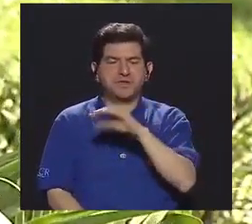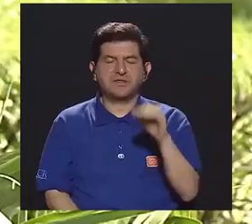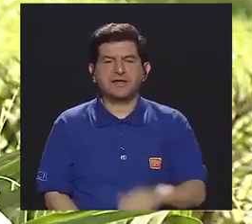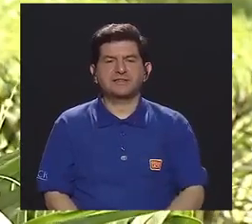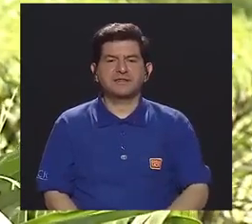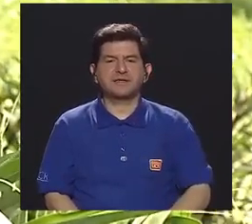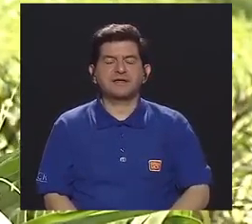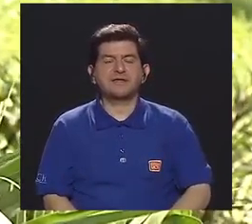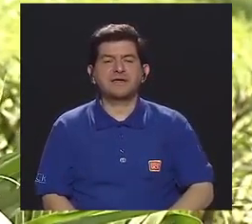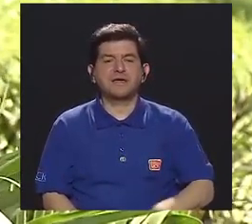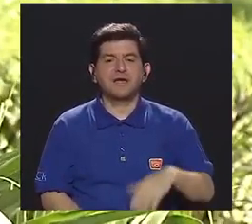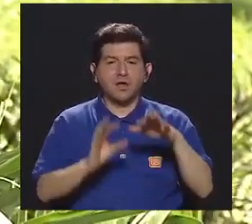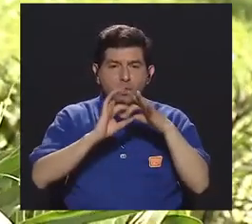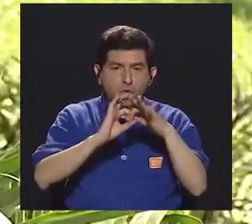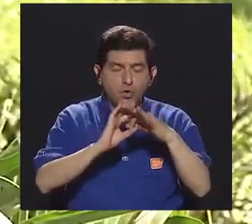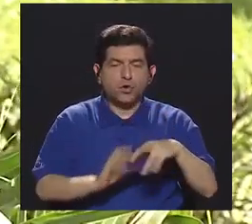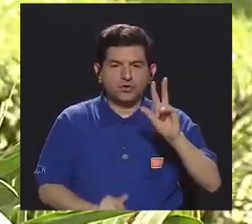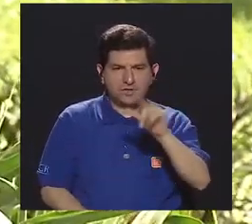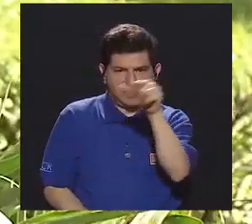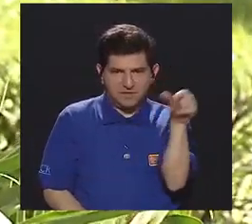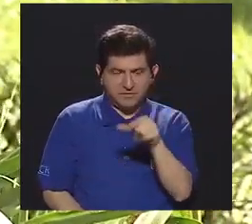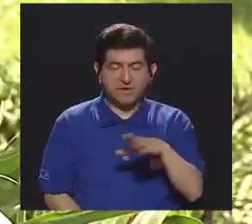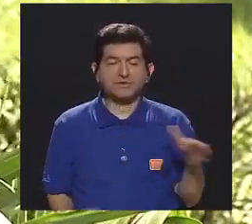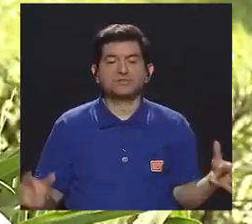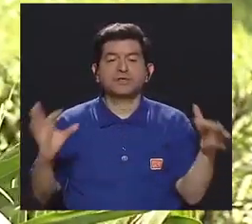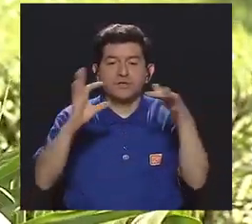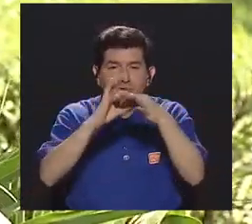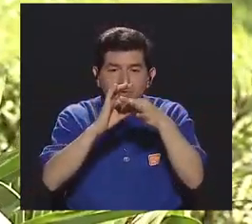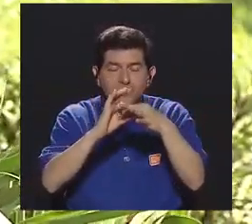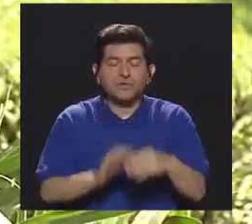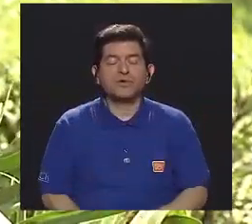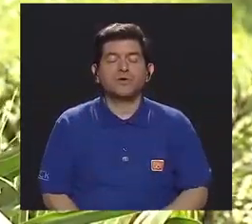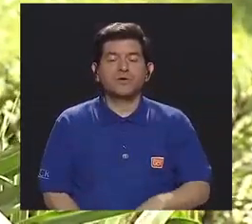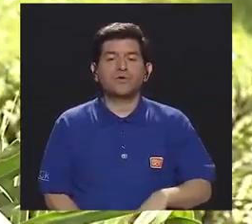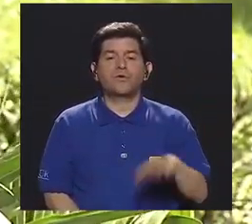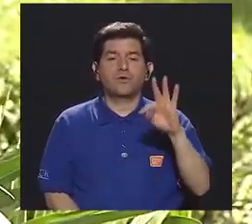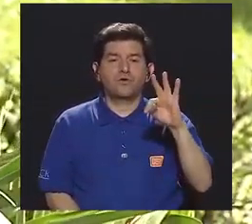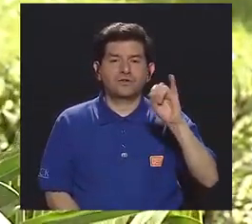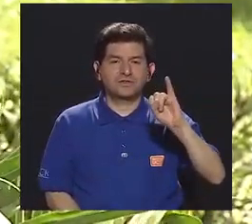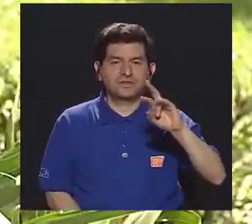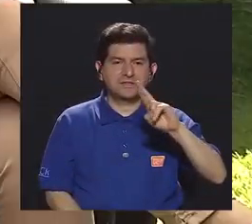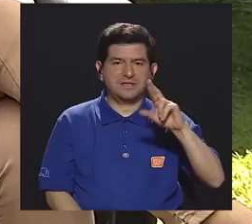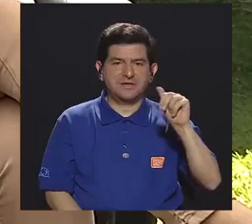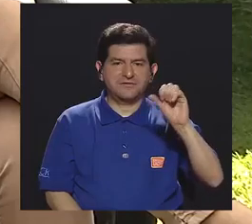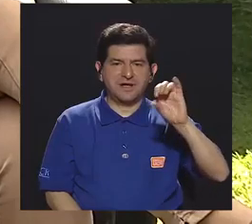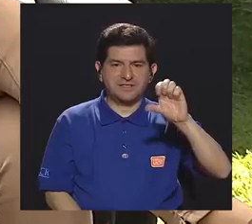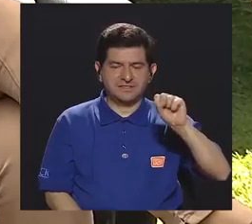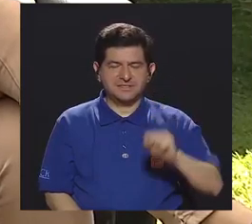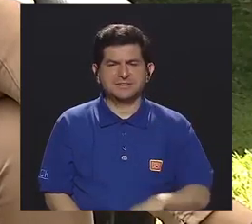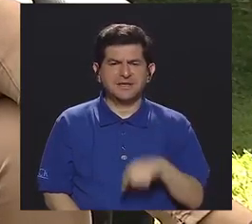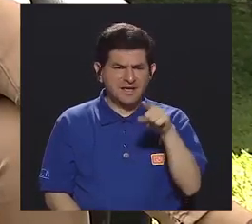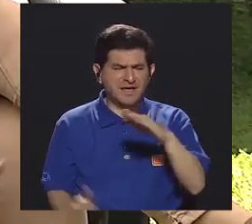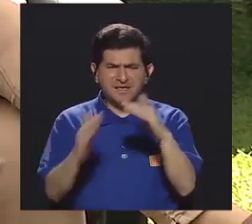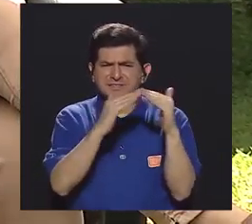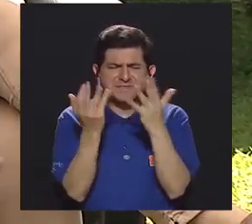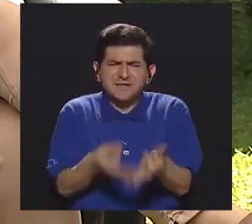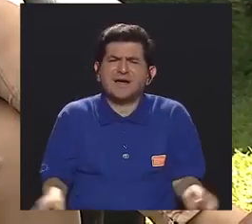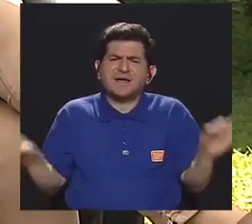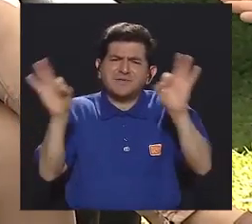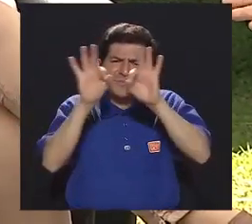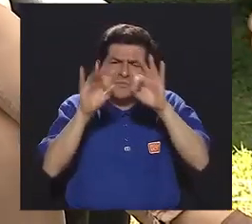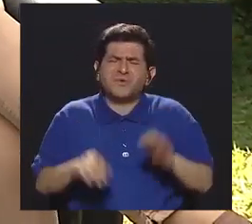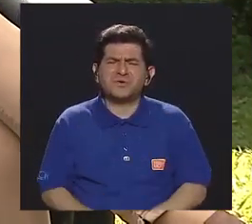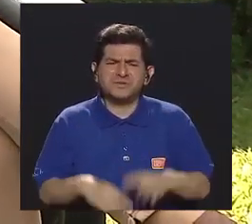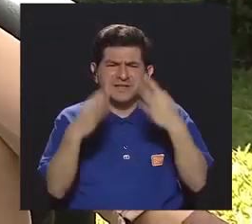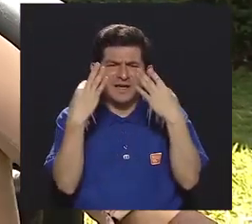Curridabad y La Unión, y ahí es donde hacemos el link con la comunidad de Tibrasis. ¿Y por qué es que consideraron que esas comunidades son